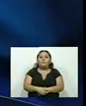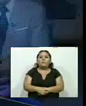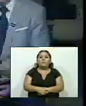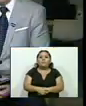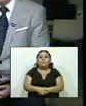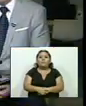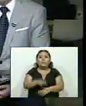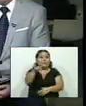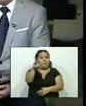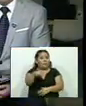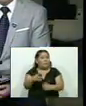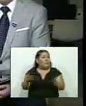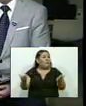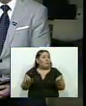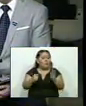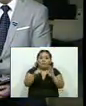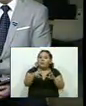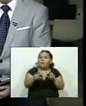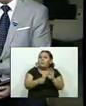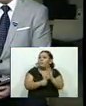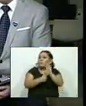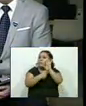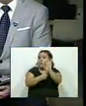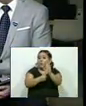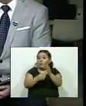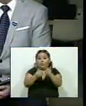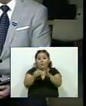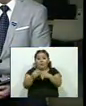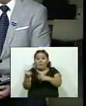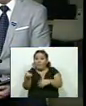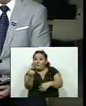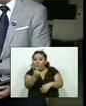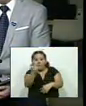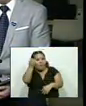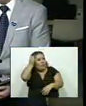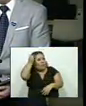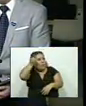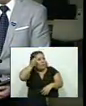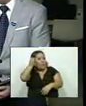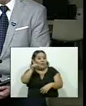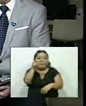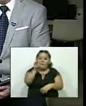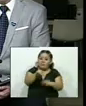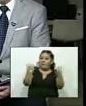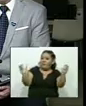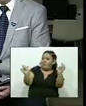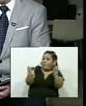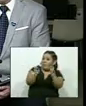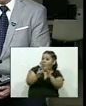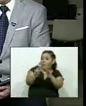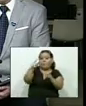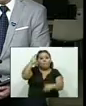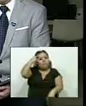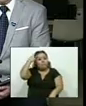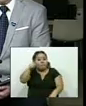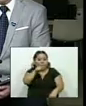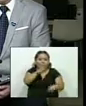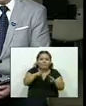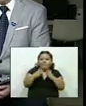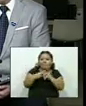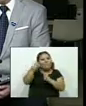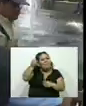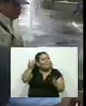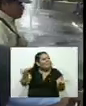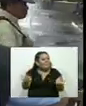Y a continuación les queremos mostrar otras opiniones de salvadoreños sobre estas reuniones de políticos con pandilleros.